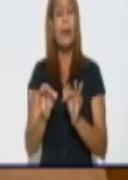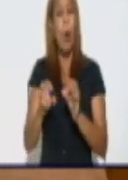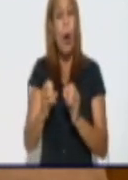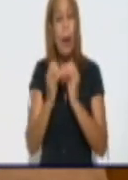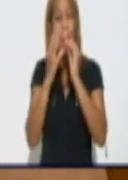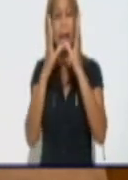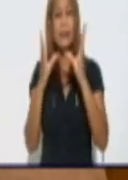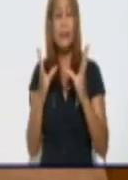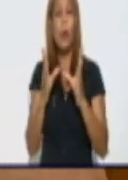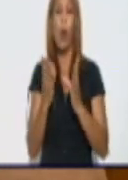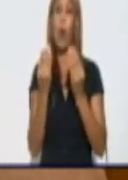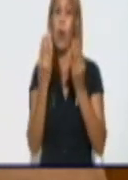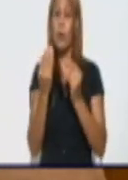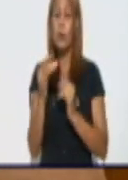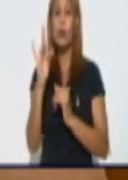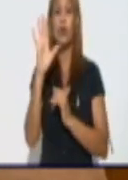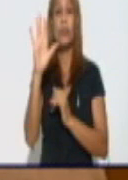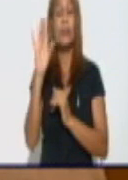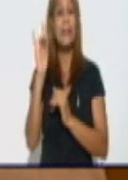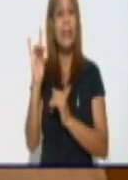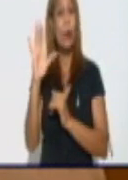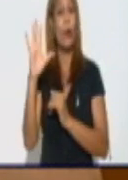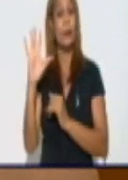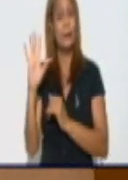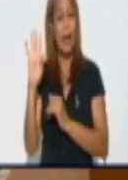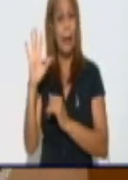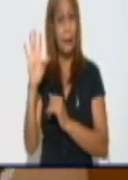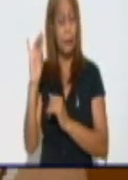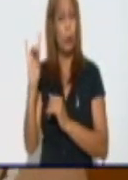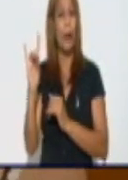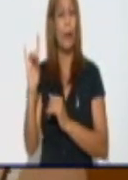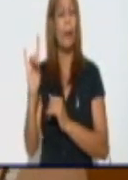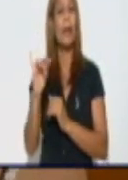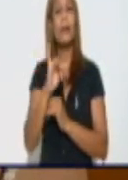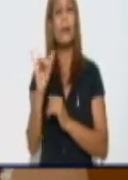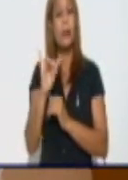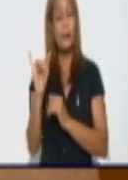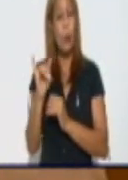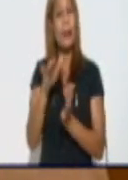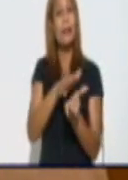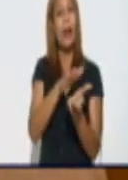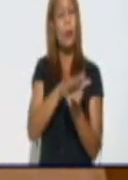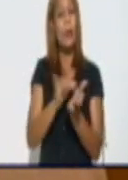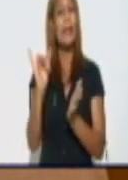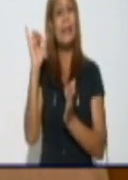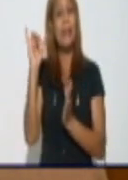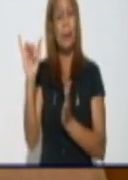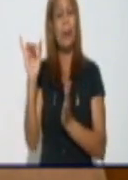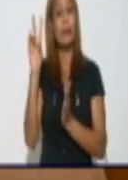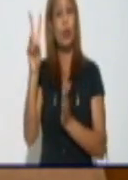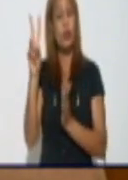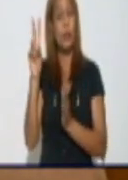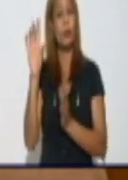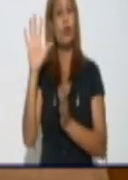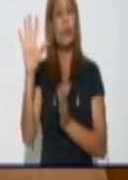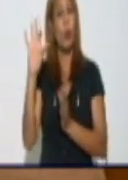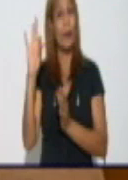hoy, y quería decir primeramente que ya acumulamos en todo lo que está en la epidemia 6.258 casos